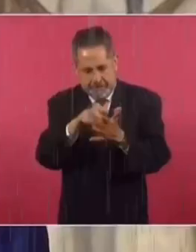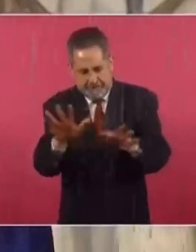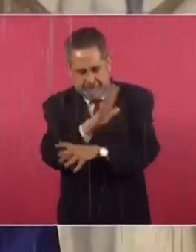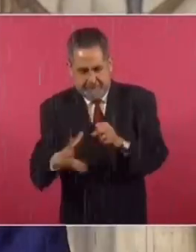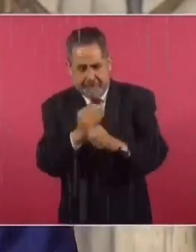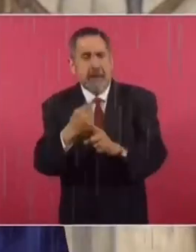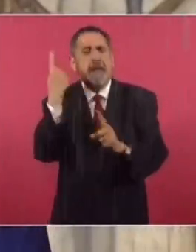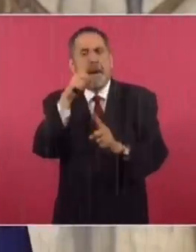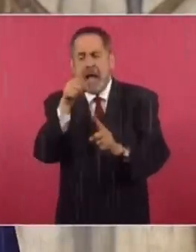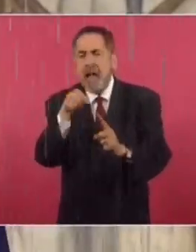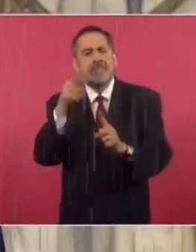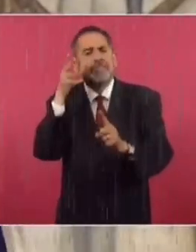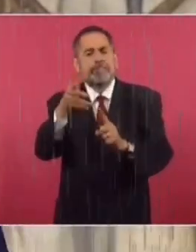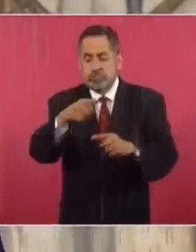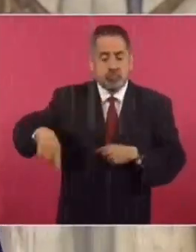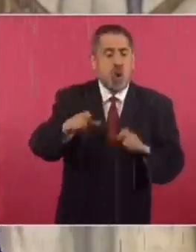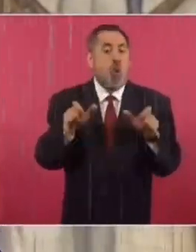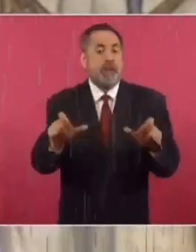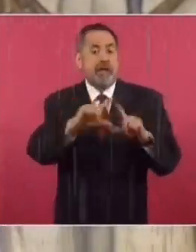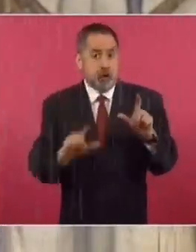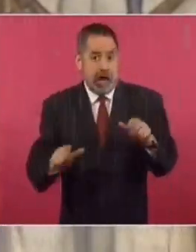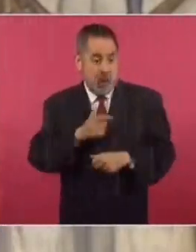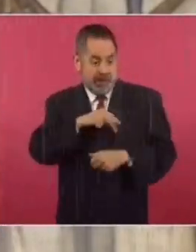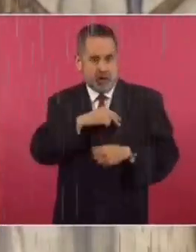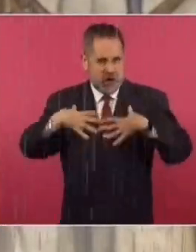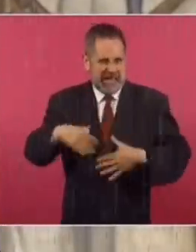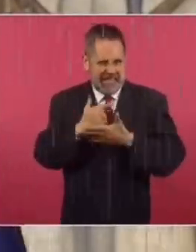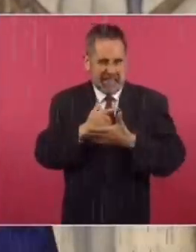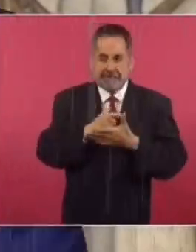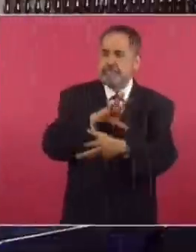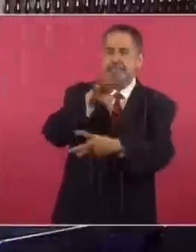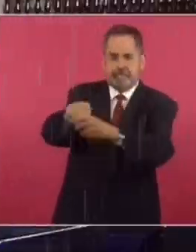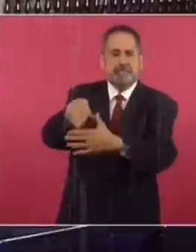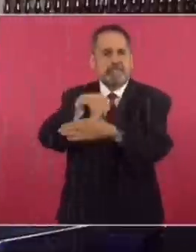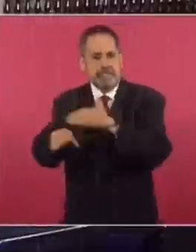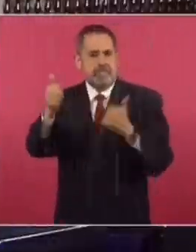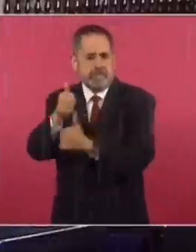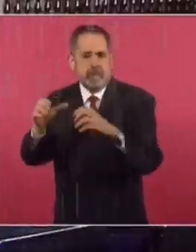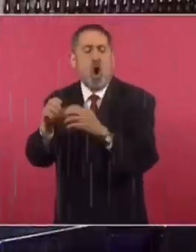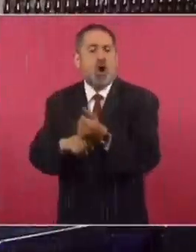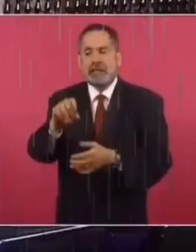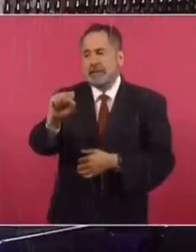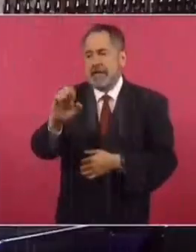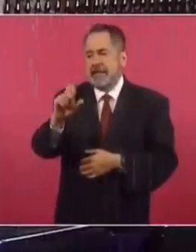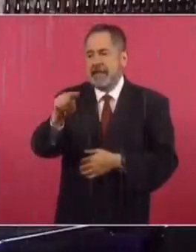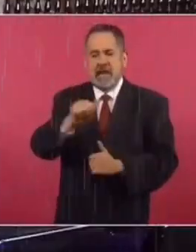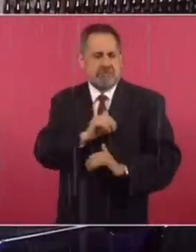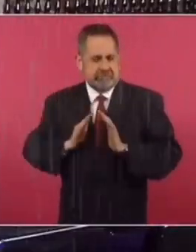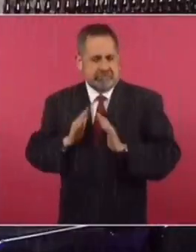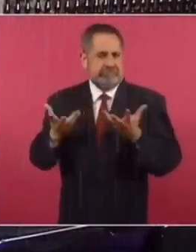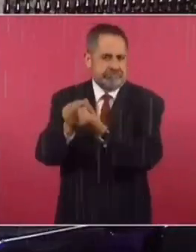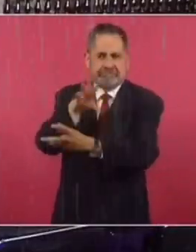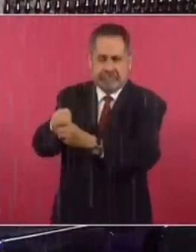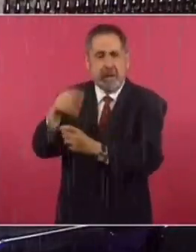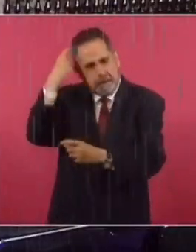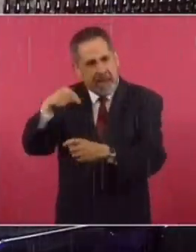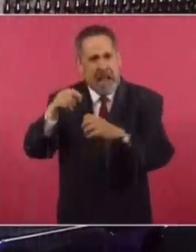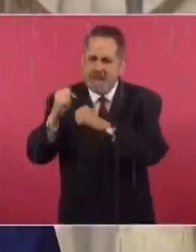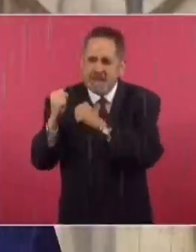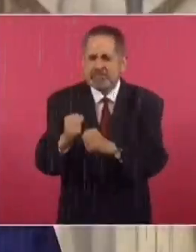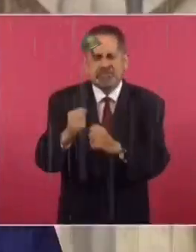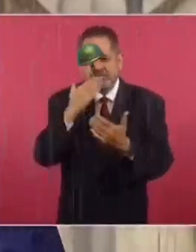con el propósito de que la Guardia Nacional pase a formar parte de la Secretaría de la Defensa con el único afán de que se consolide,